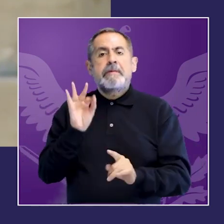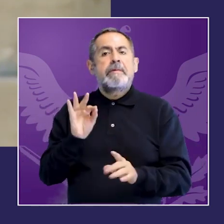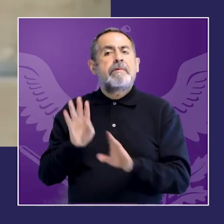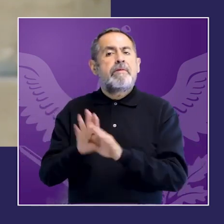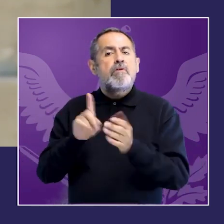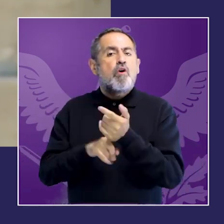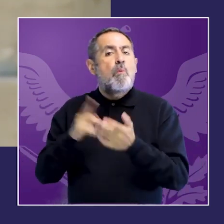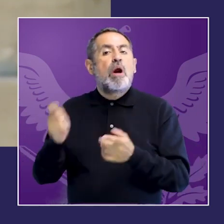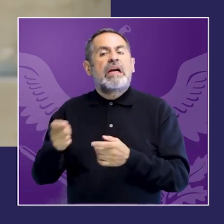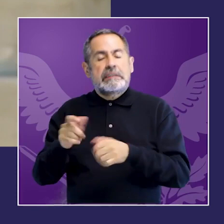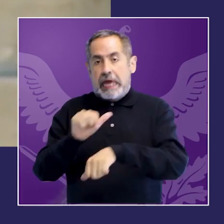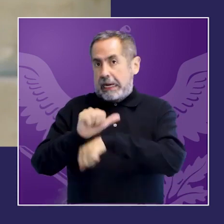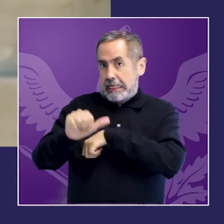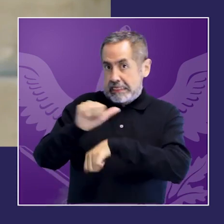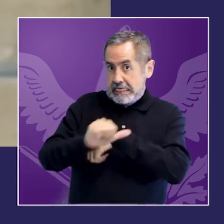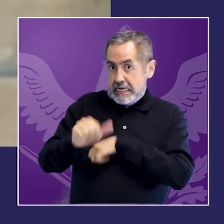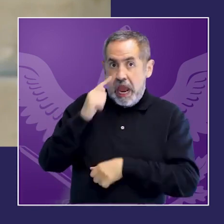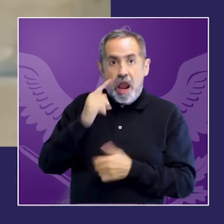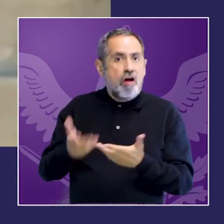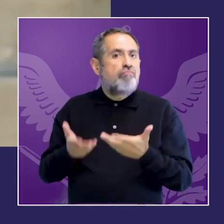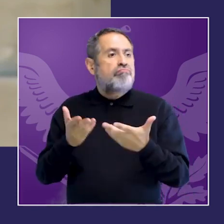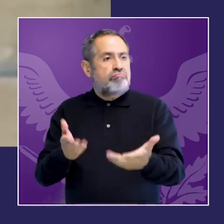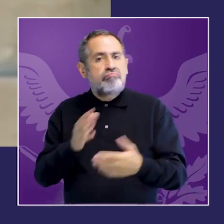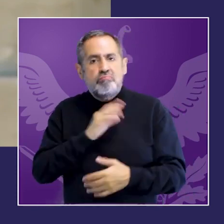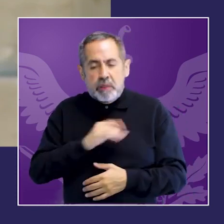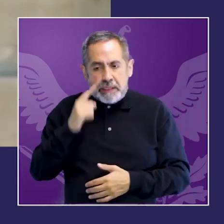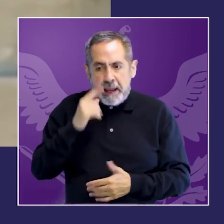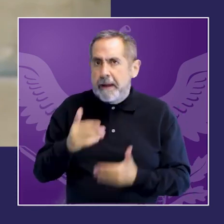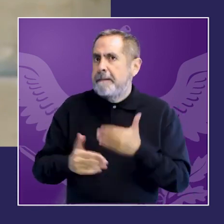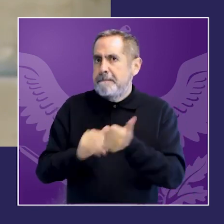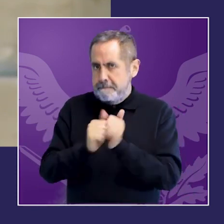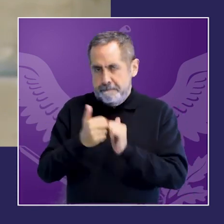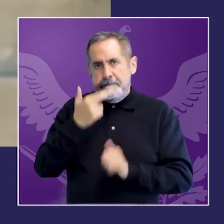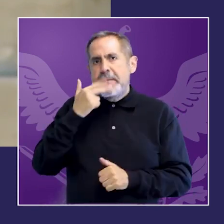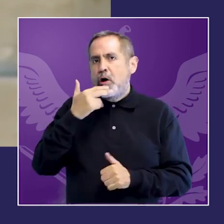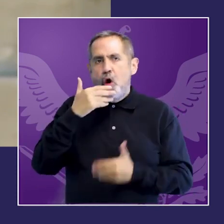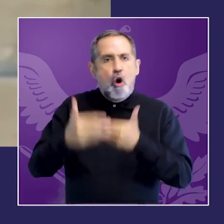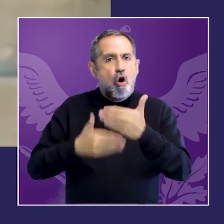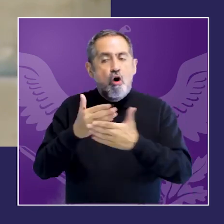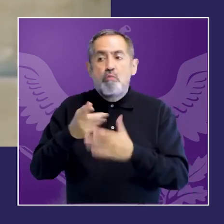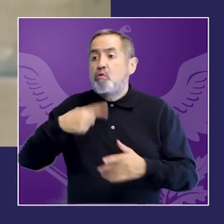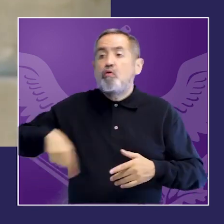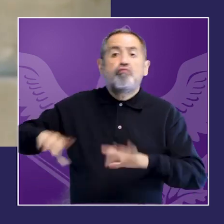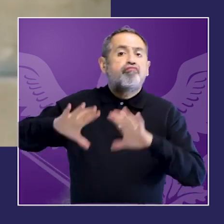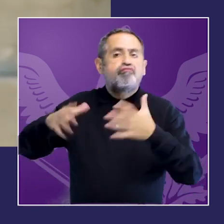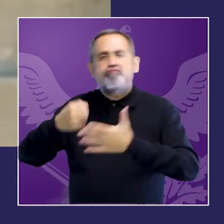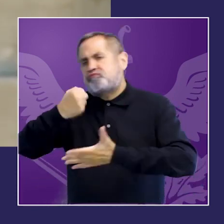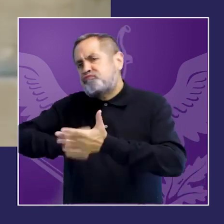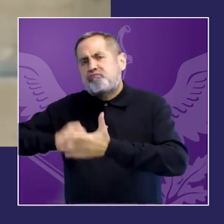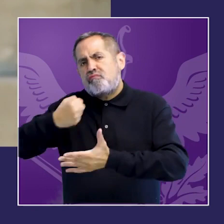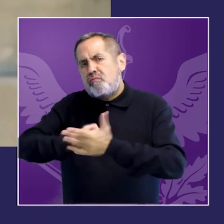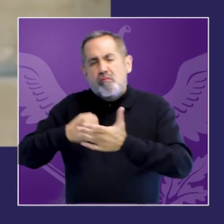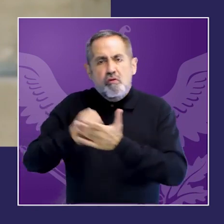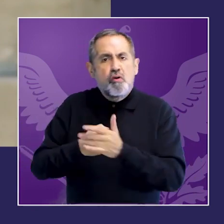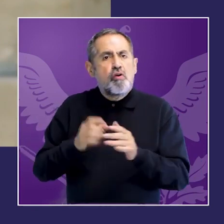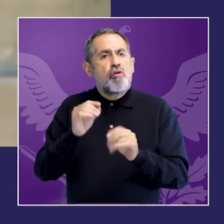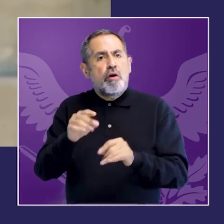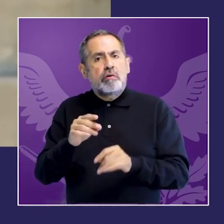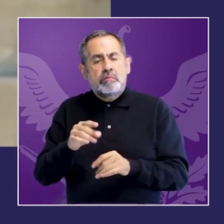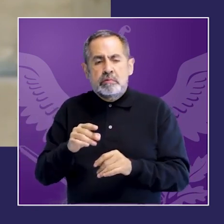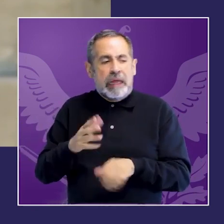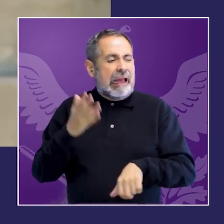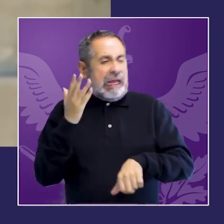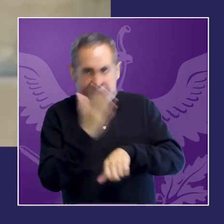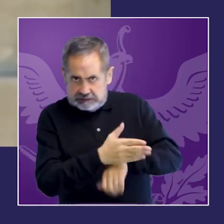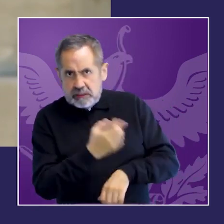conductas judiciales que resultan re victimizantes para los activistas y organizaciones integradas por el colectivo travesti trans que están más